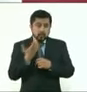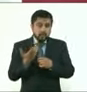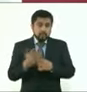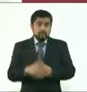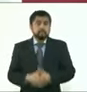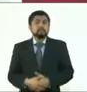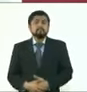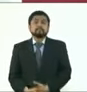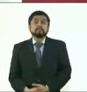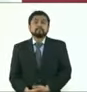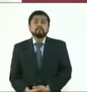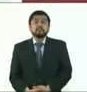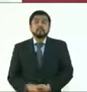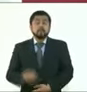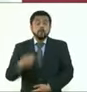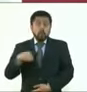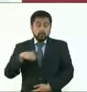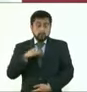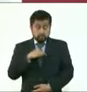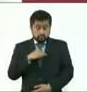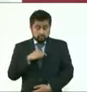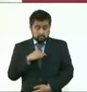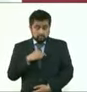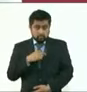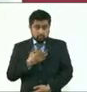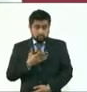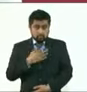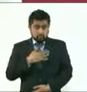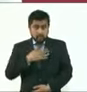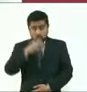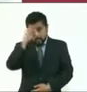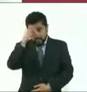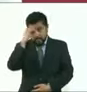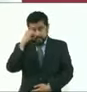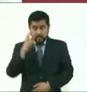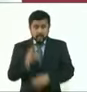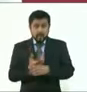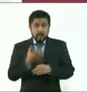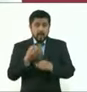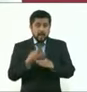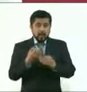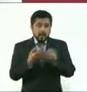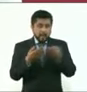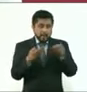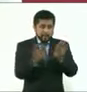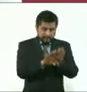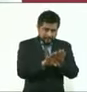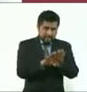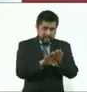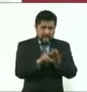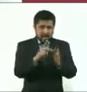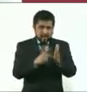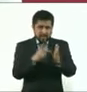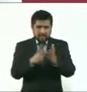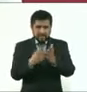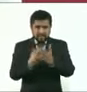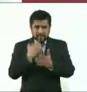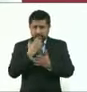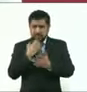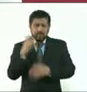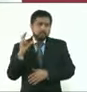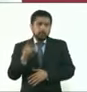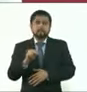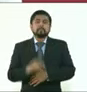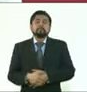nosotros creemos que no es necesario suspender las clases en este momento y es una